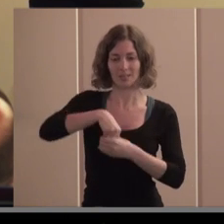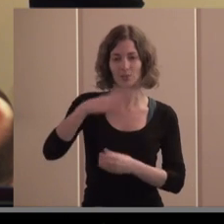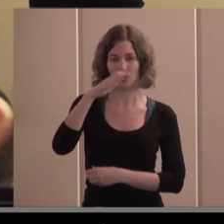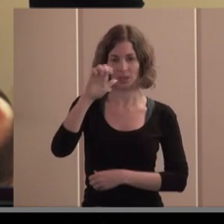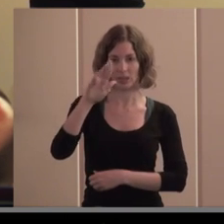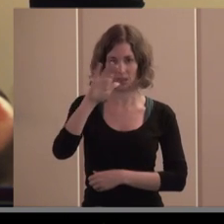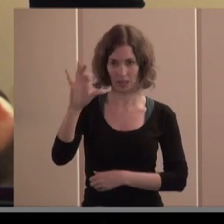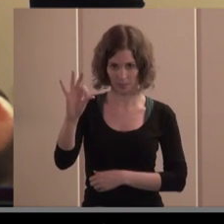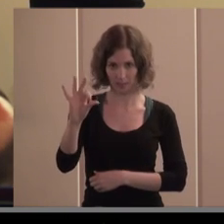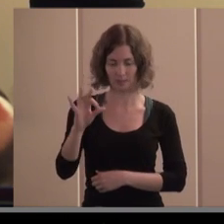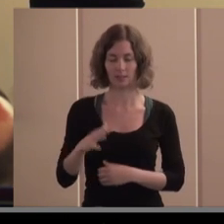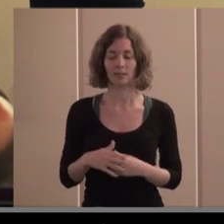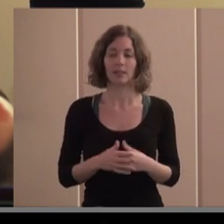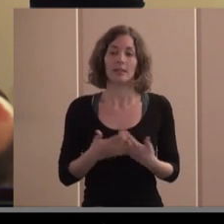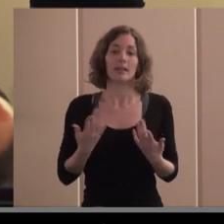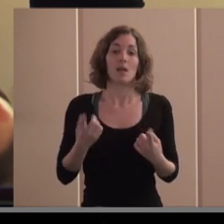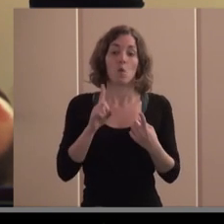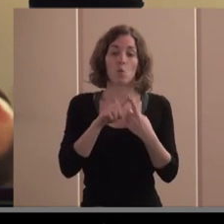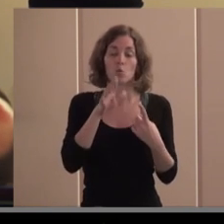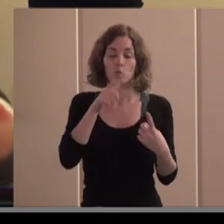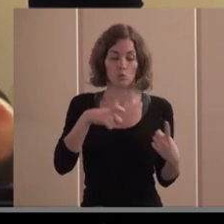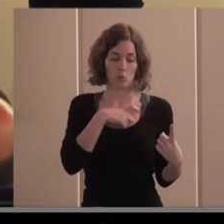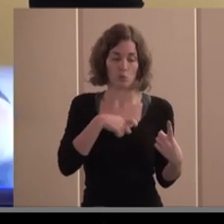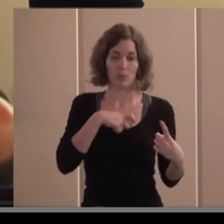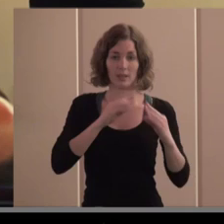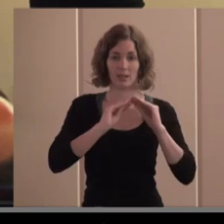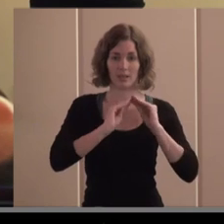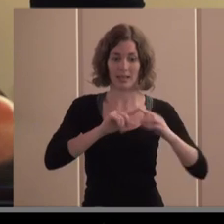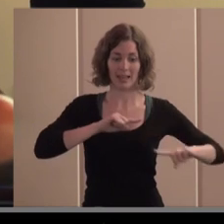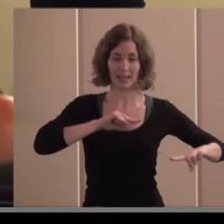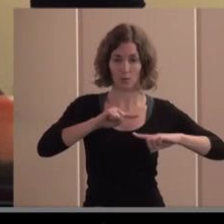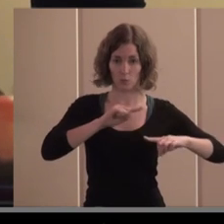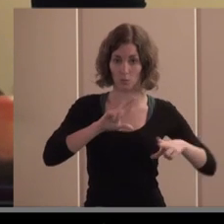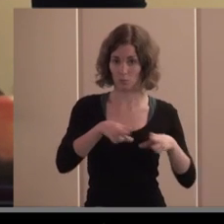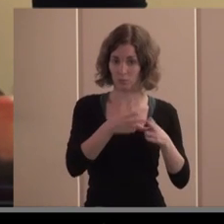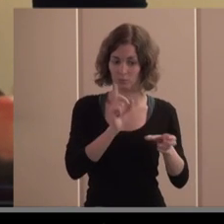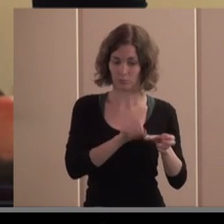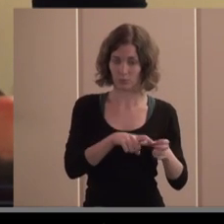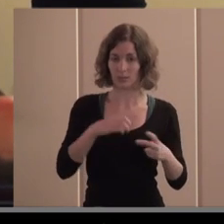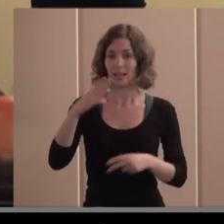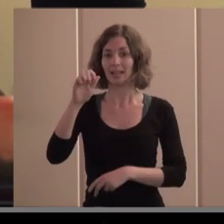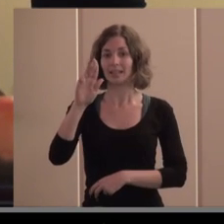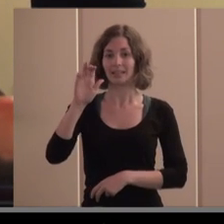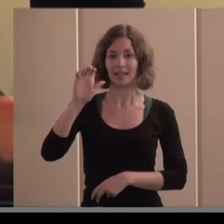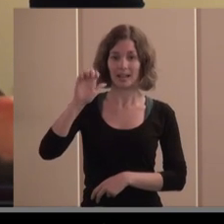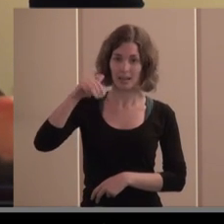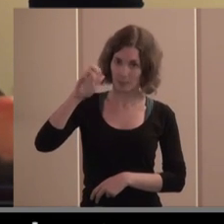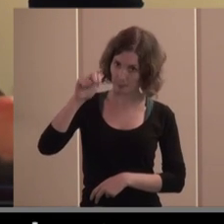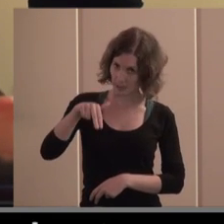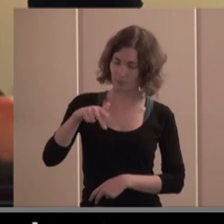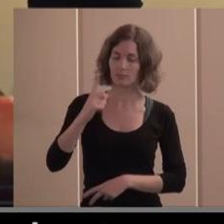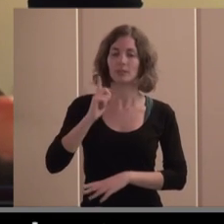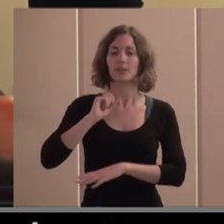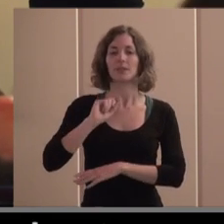dentro del comité ejecutivo como asociado y en el caso de Carmen como directora de